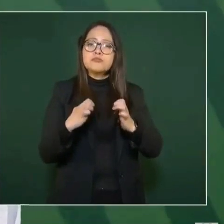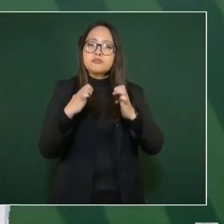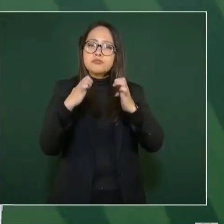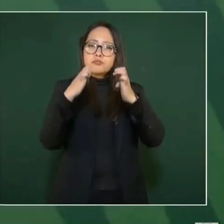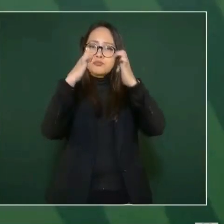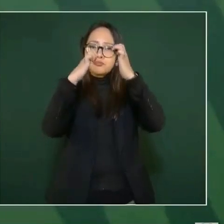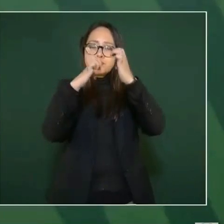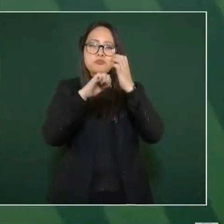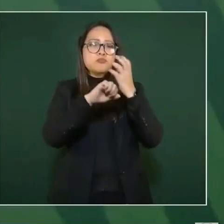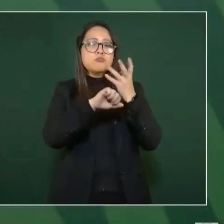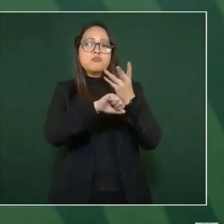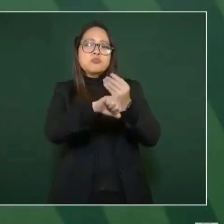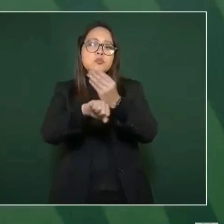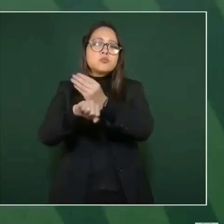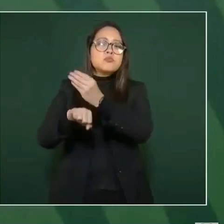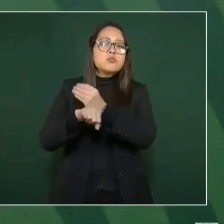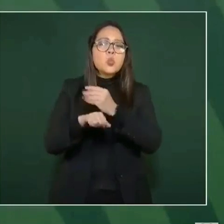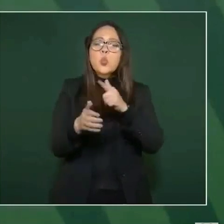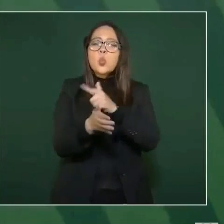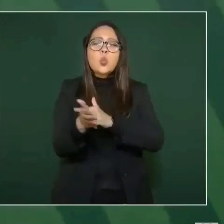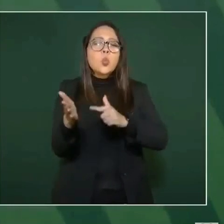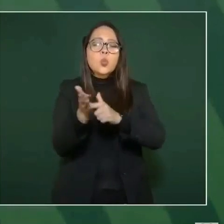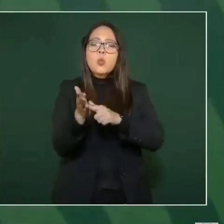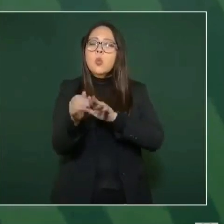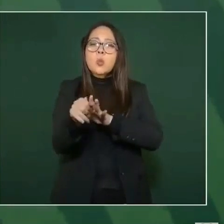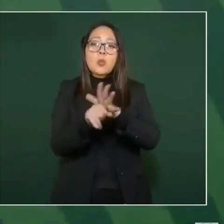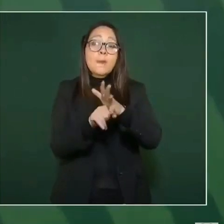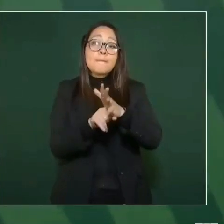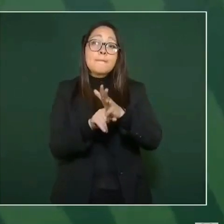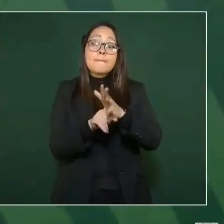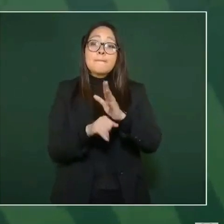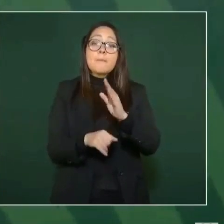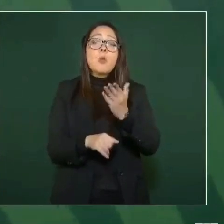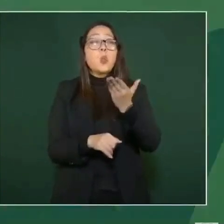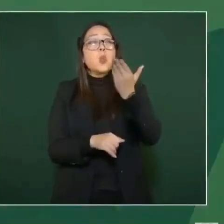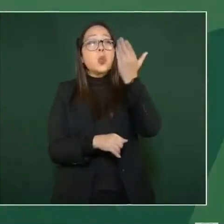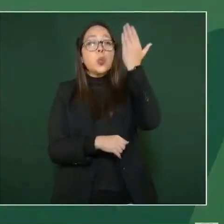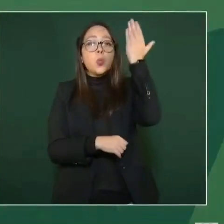el presidente Juárez firmó